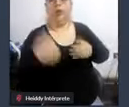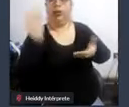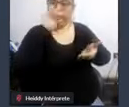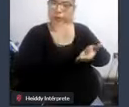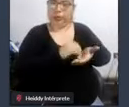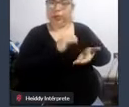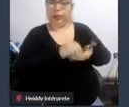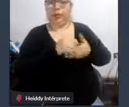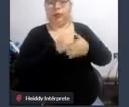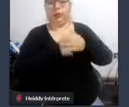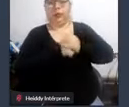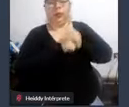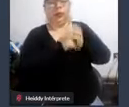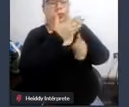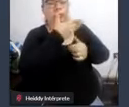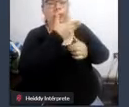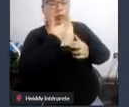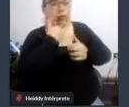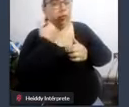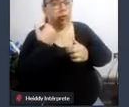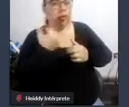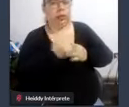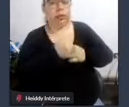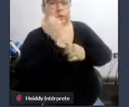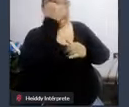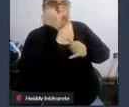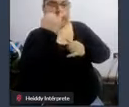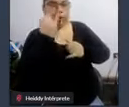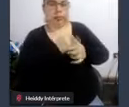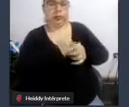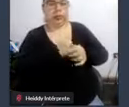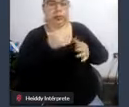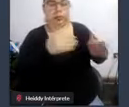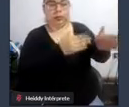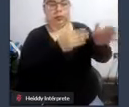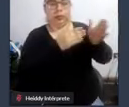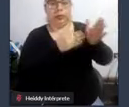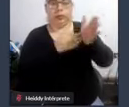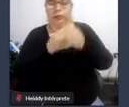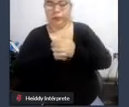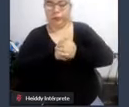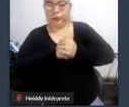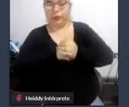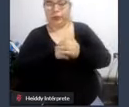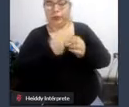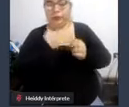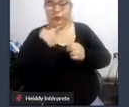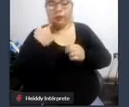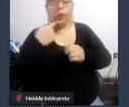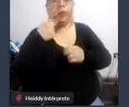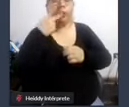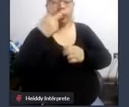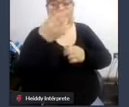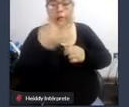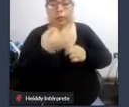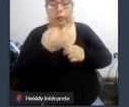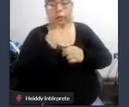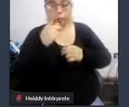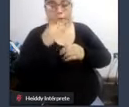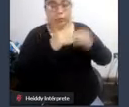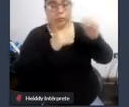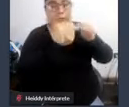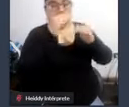a mejorar porque no fueron diseñados en forma accesible está probado que si un edificio se construye